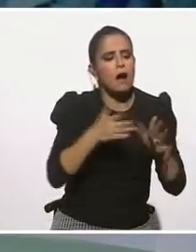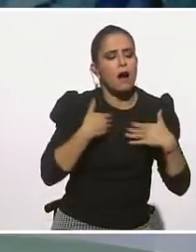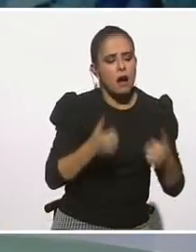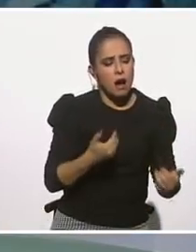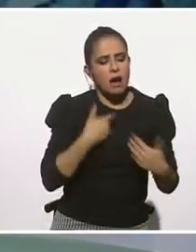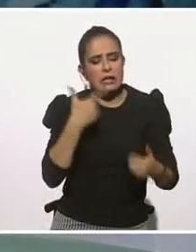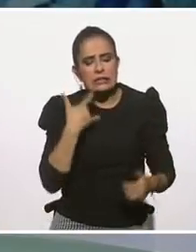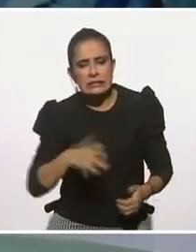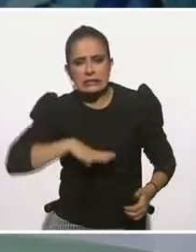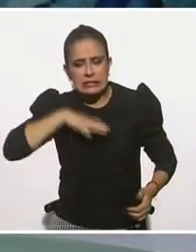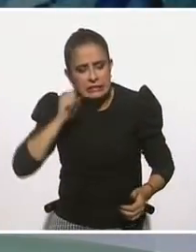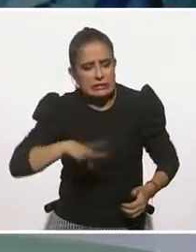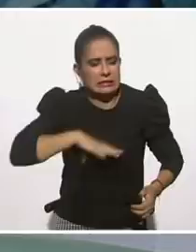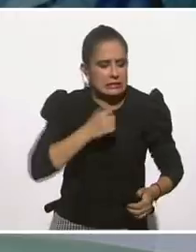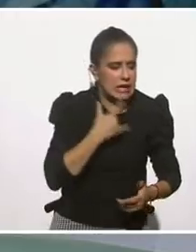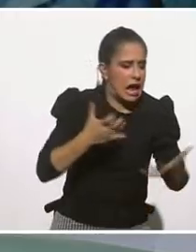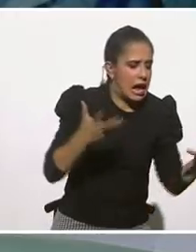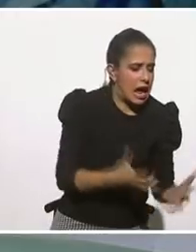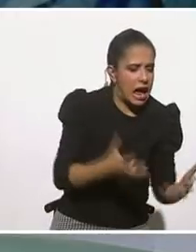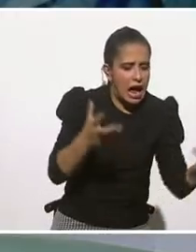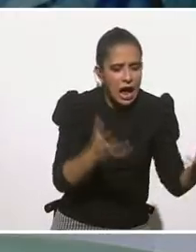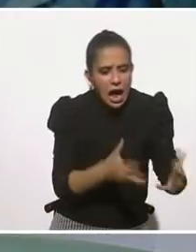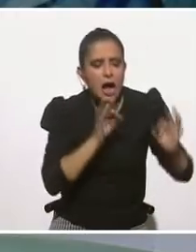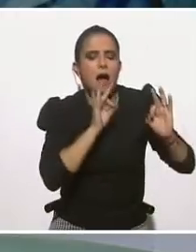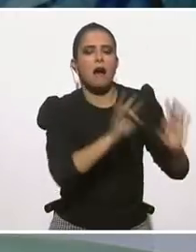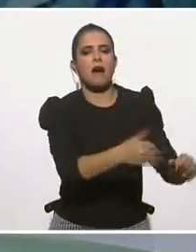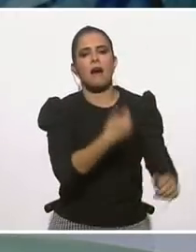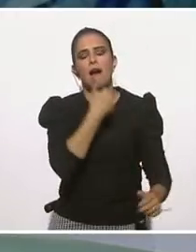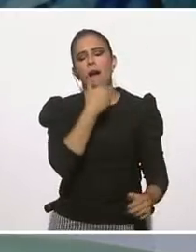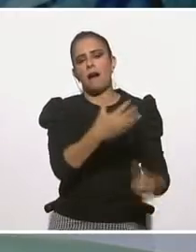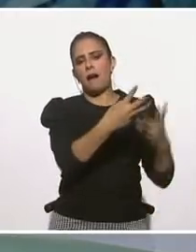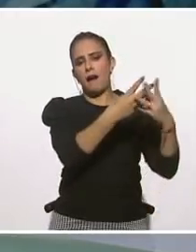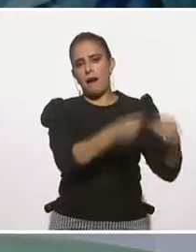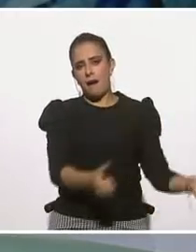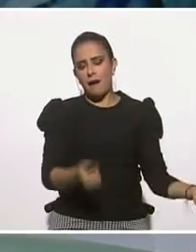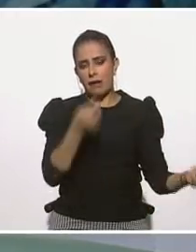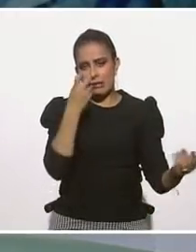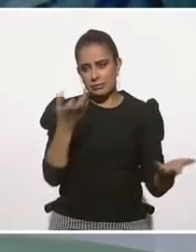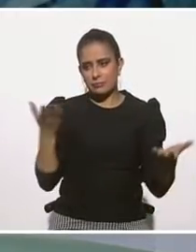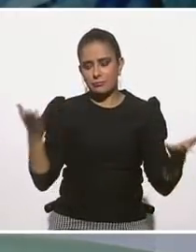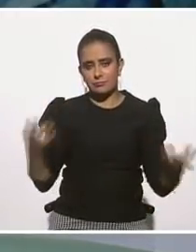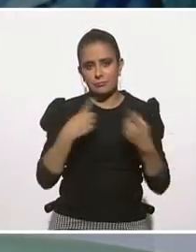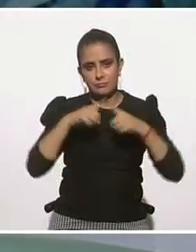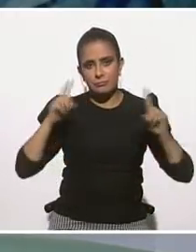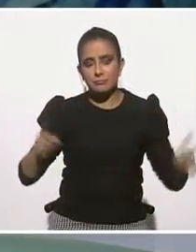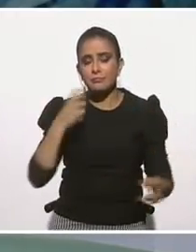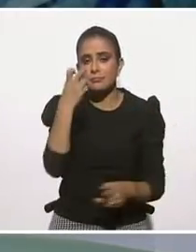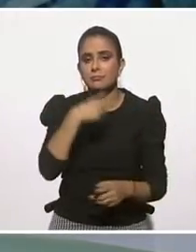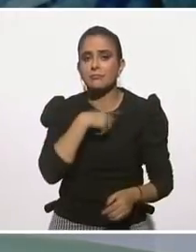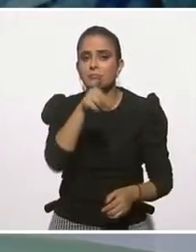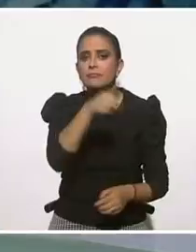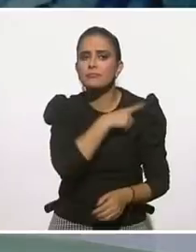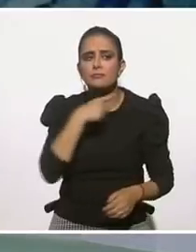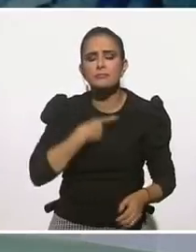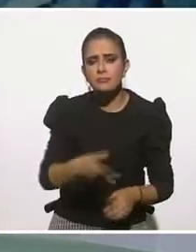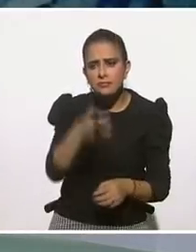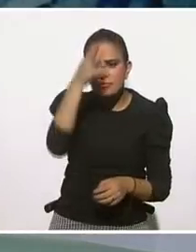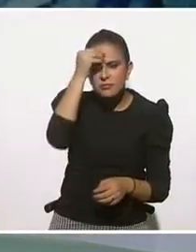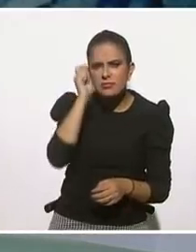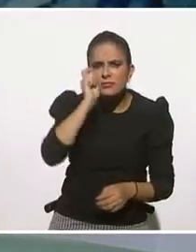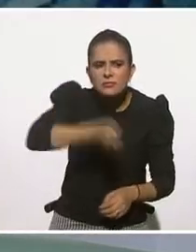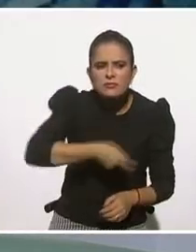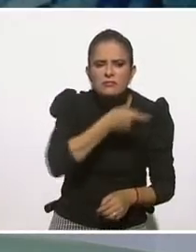adversidad, por ejemplo, de esta pandemia, ¿qué estás aprendiendo? O sea, a mí me gusta mucho la definición de Edith Grotberg,